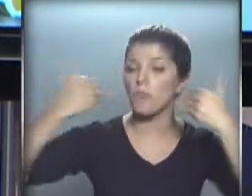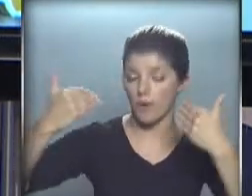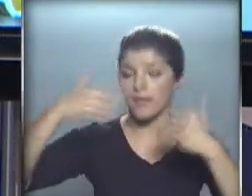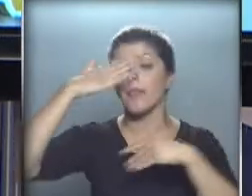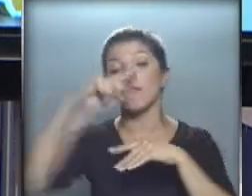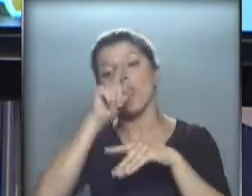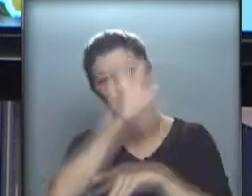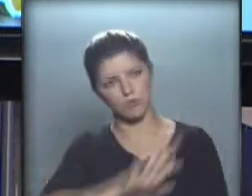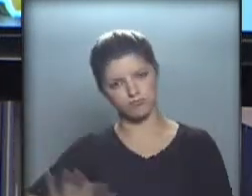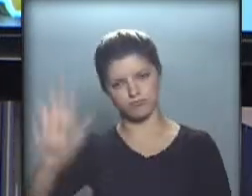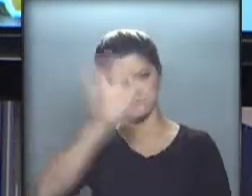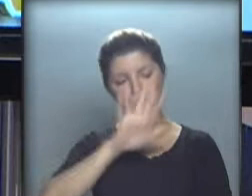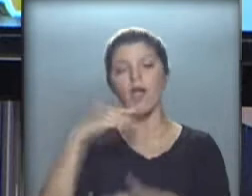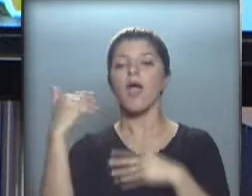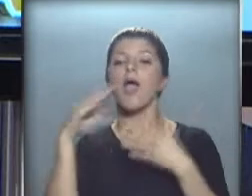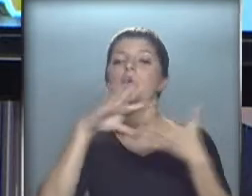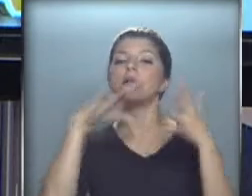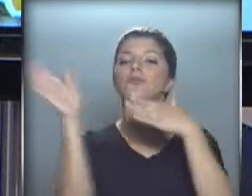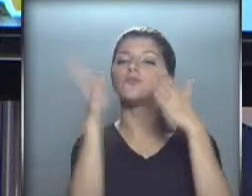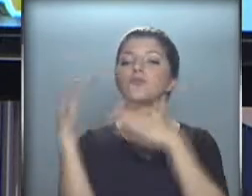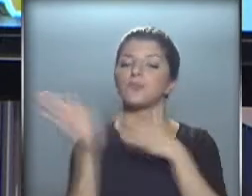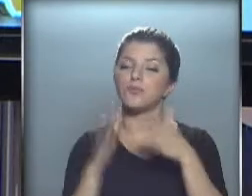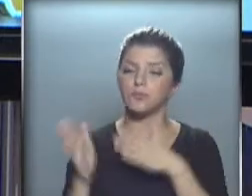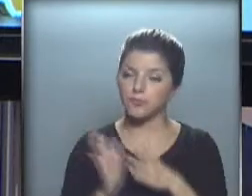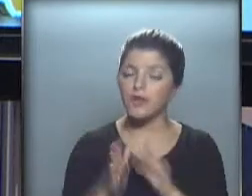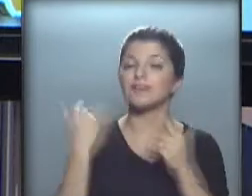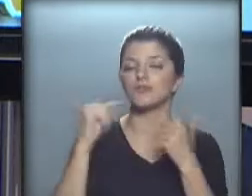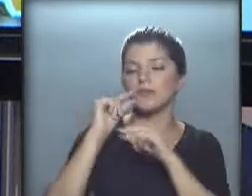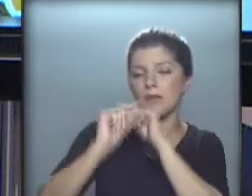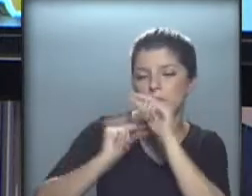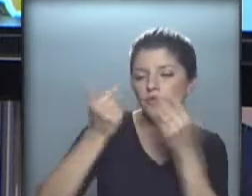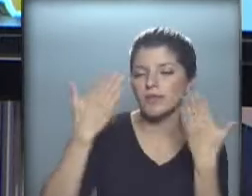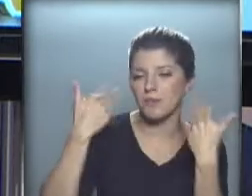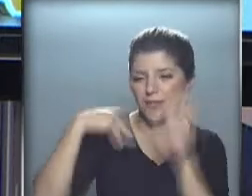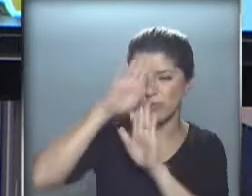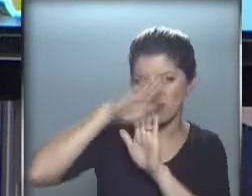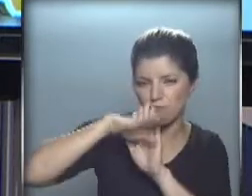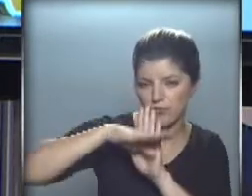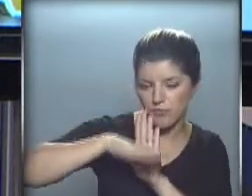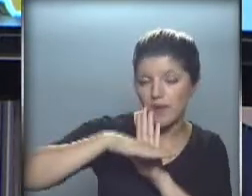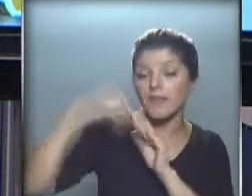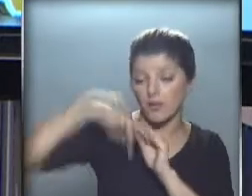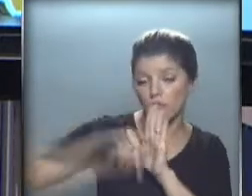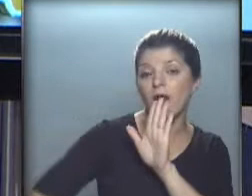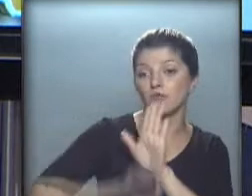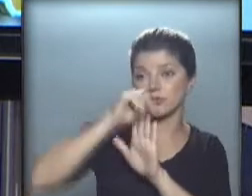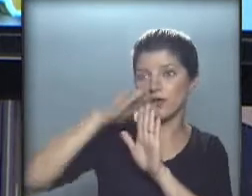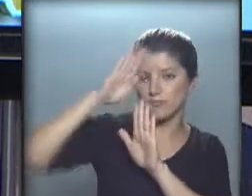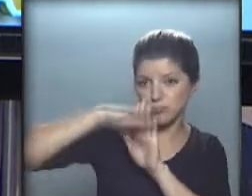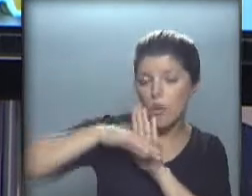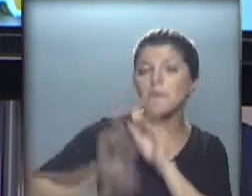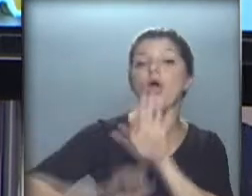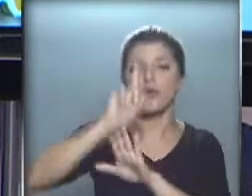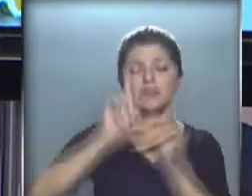el resto de las provincias, el viento soplará del sector sur, comenzará lentamente a descender la temperatura de sur a norte, pero todavía en el norte